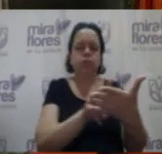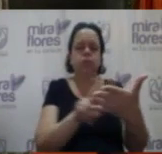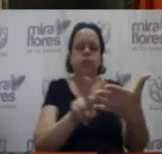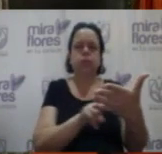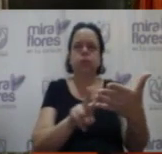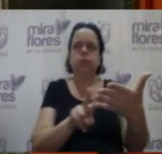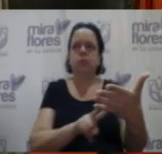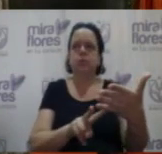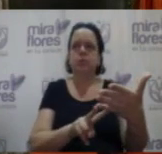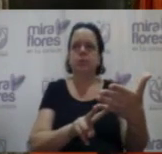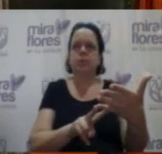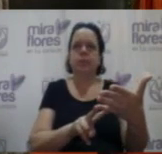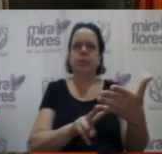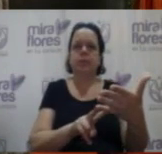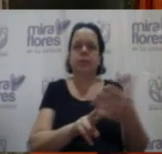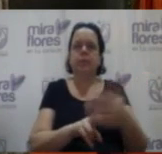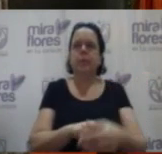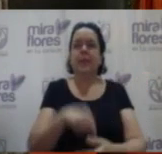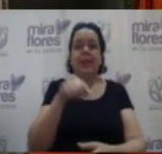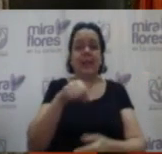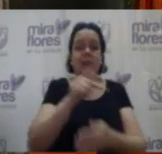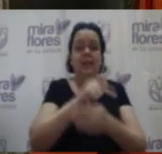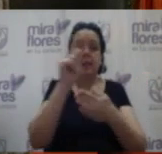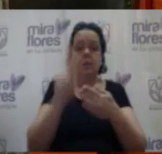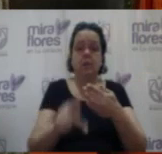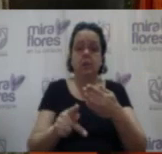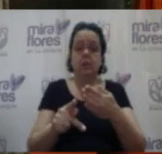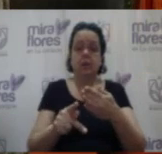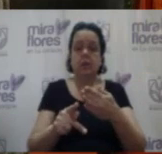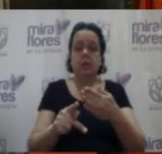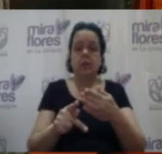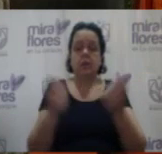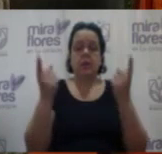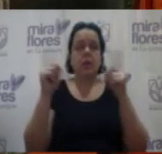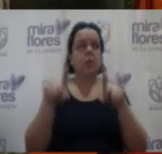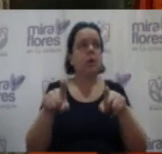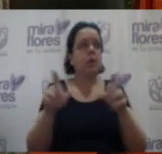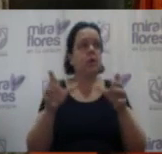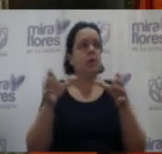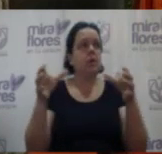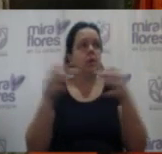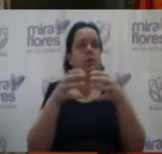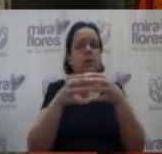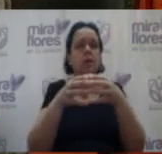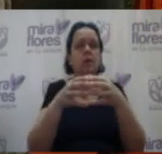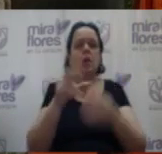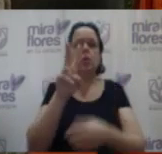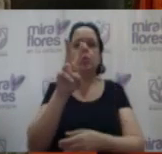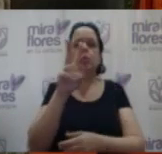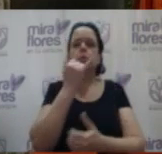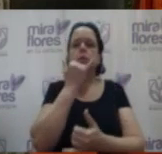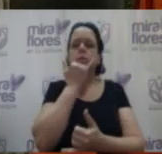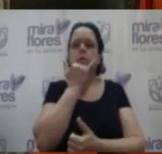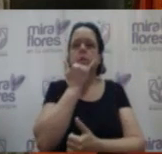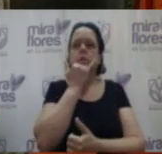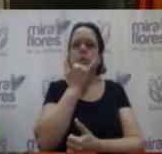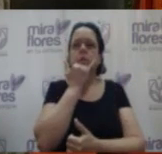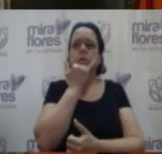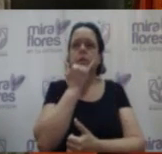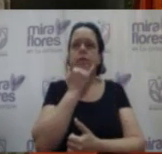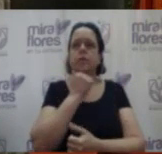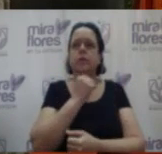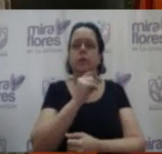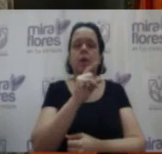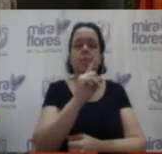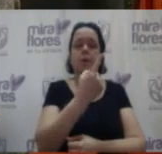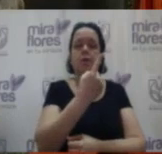Y aquí en este proyecto de acuerdo de consejo hay dos errores. Comienza